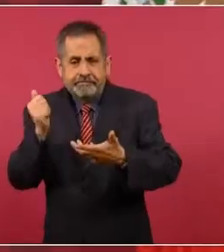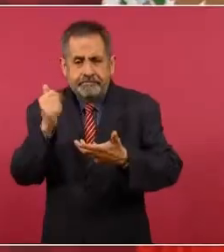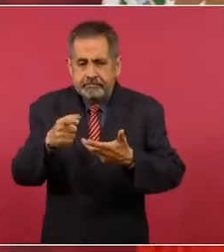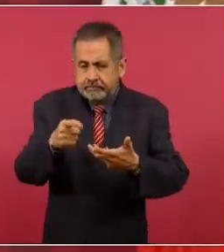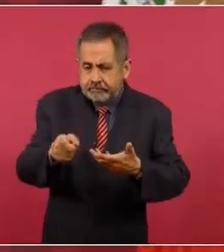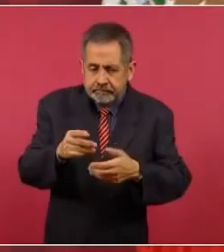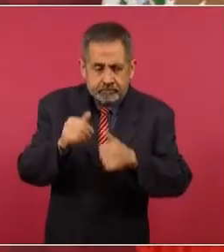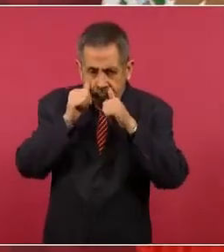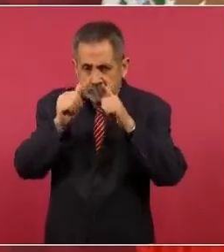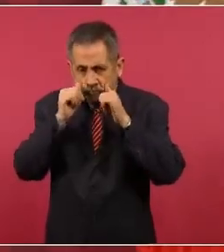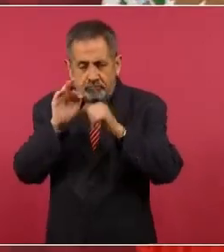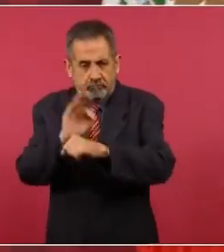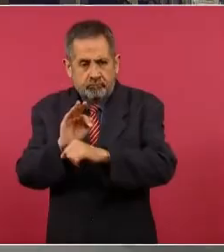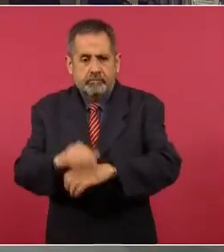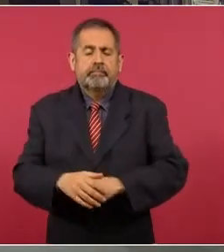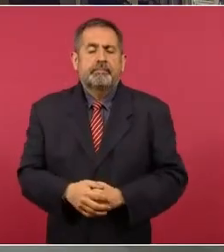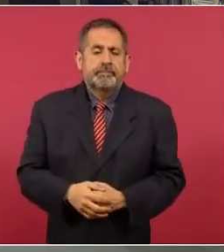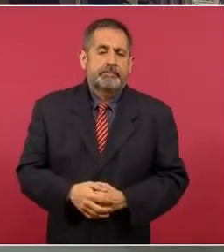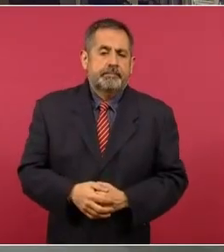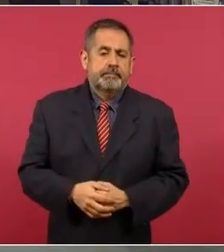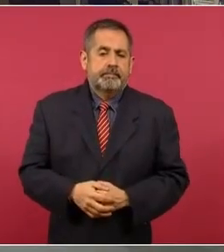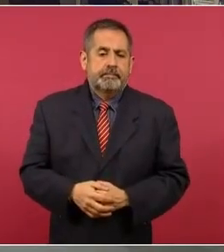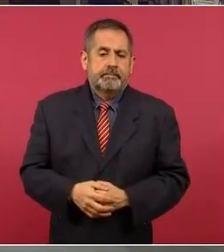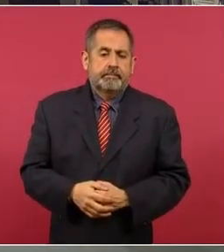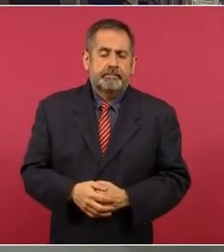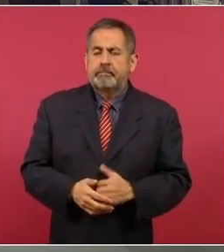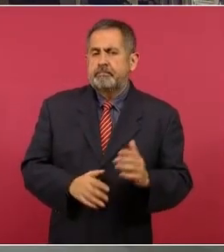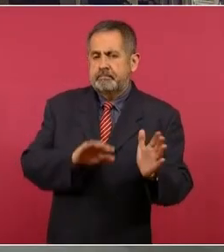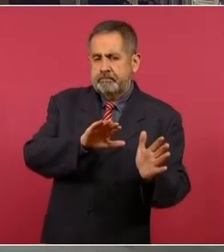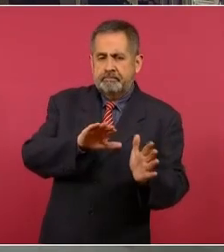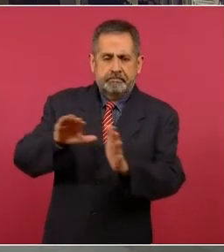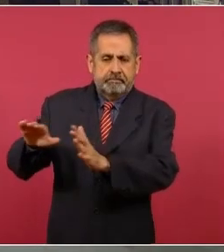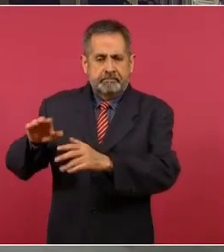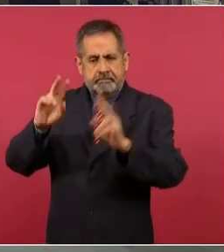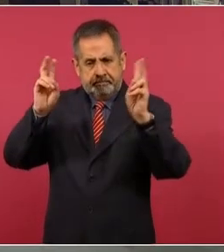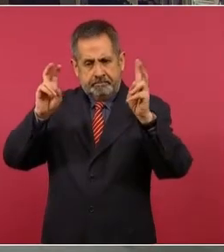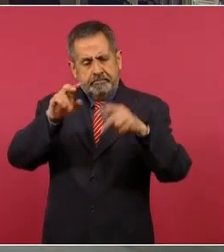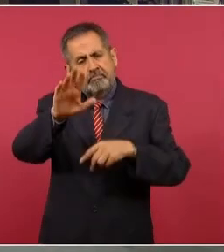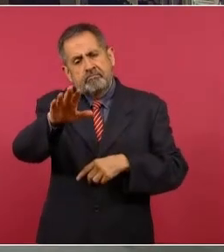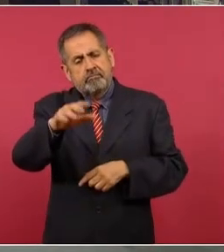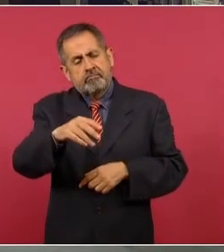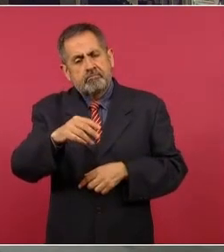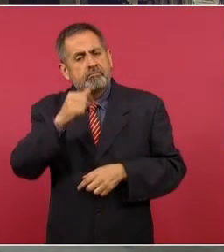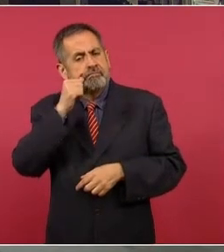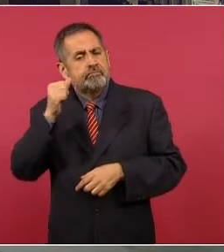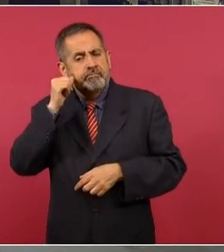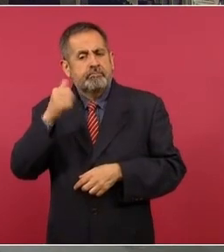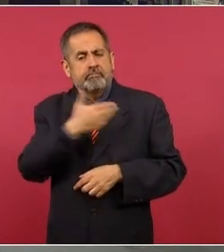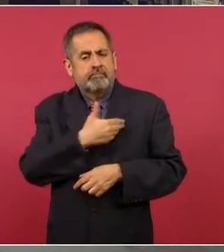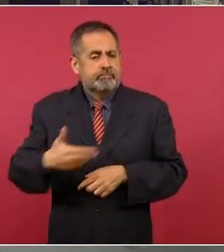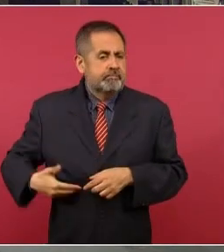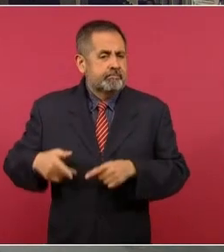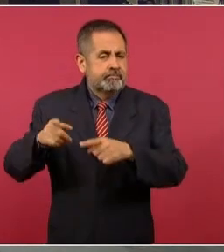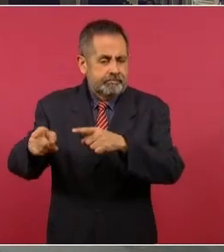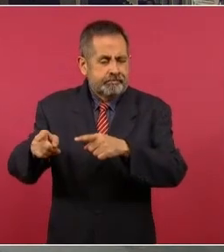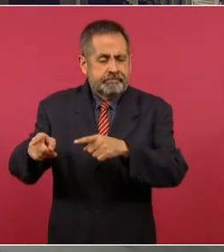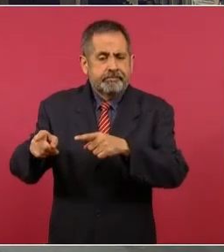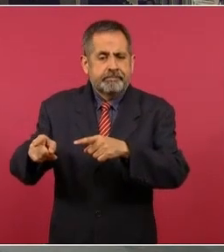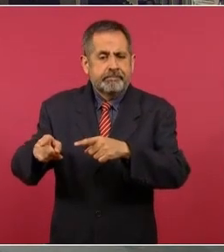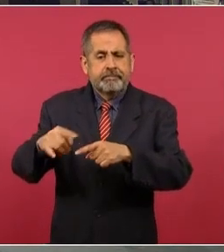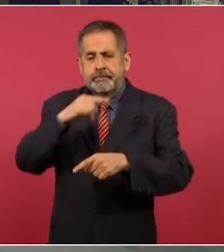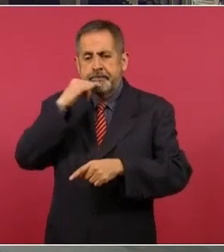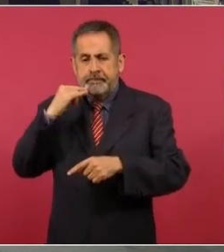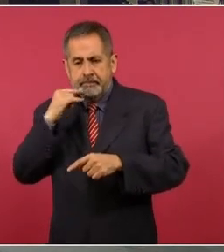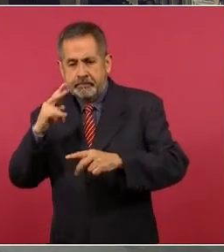familiares. Cambiando de tema, el día de ayer el presidente Boric acudió al Senado de la República,